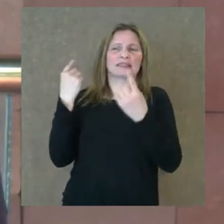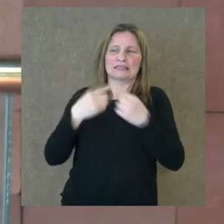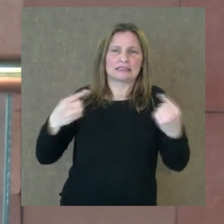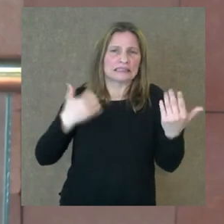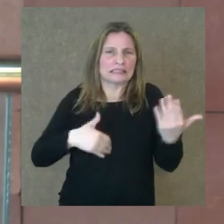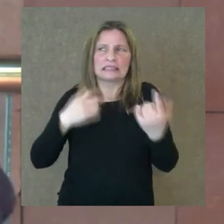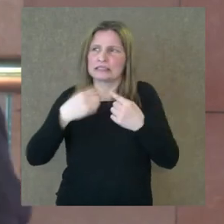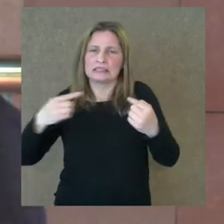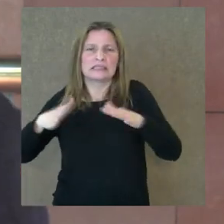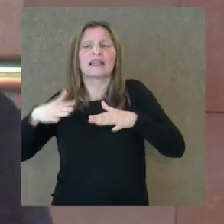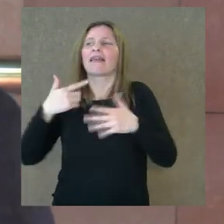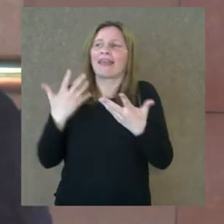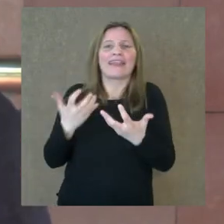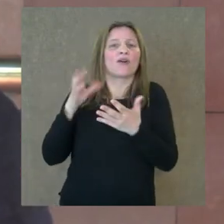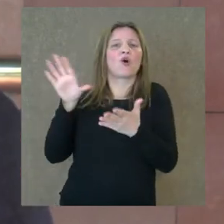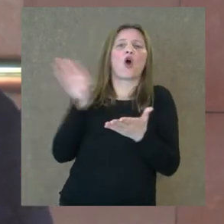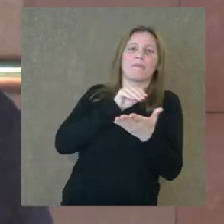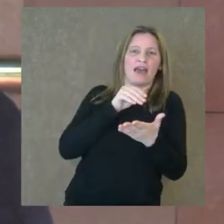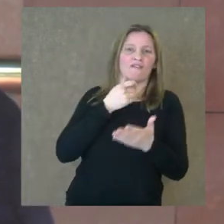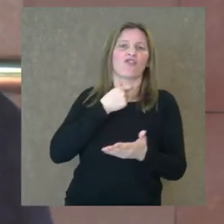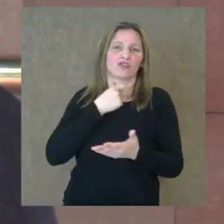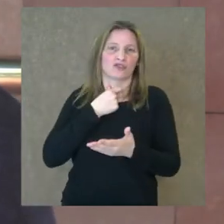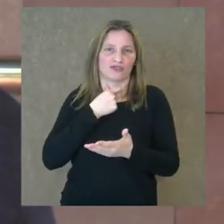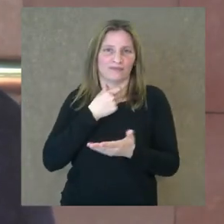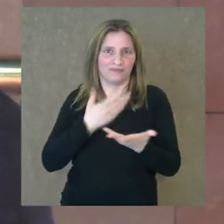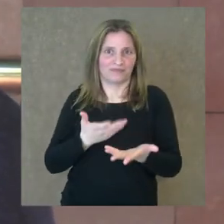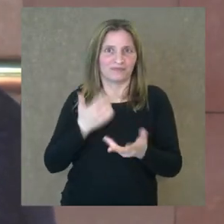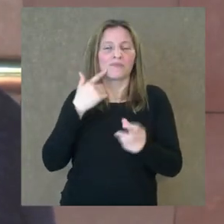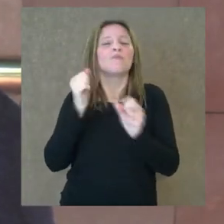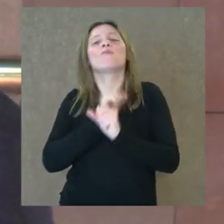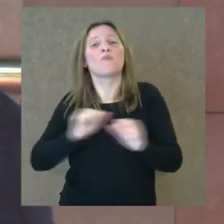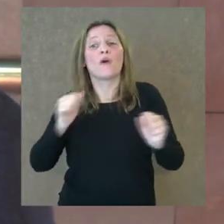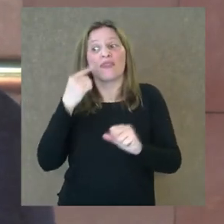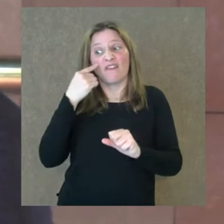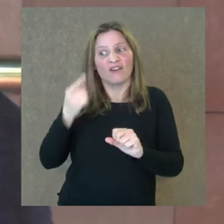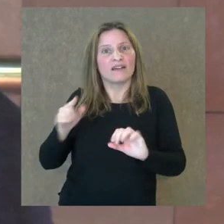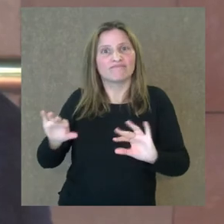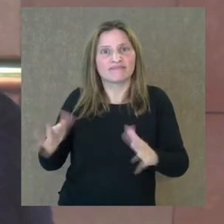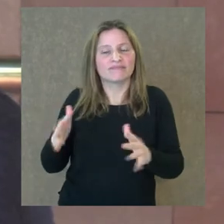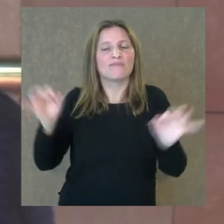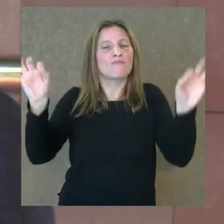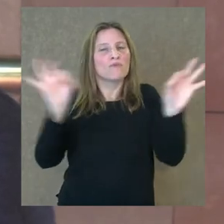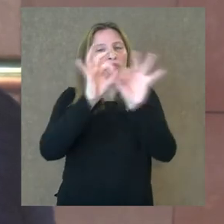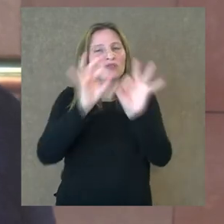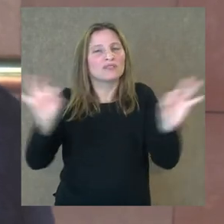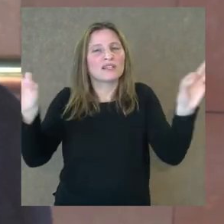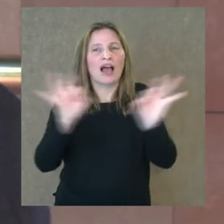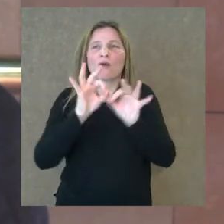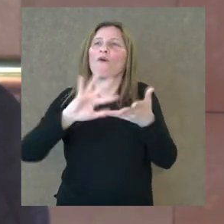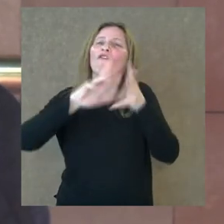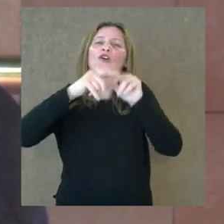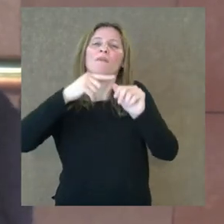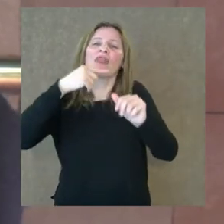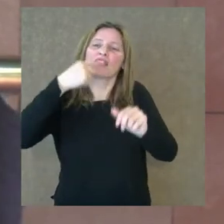querían imitar la voz. Entonces, allí podemos ver que la música se transforma en un